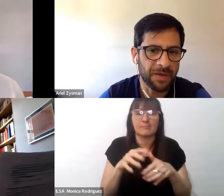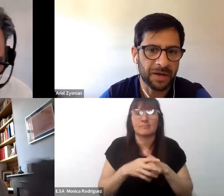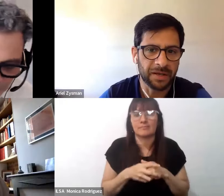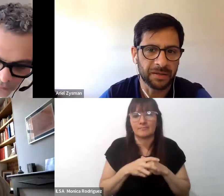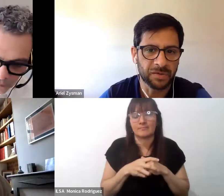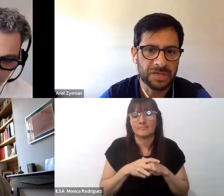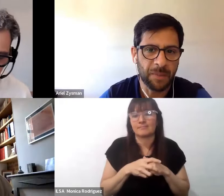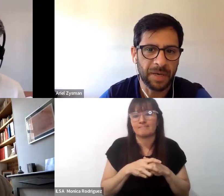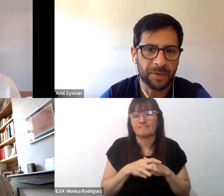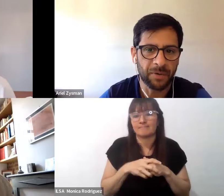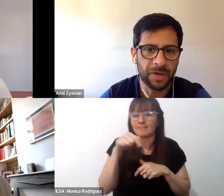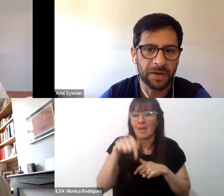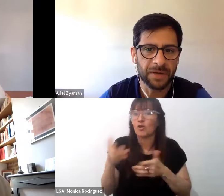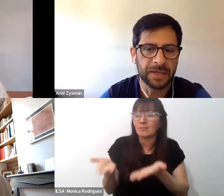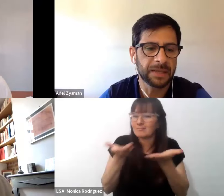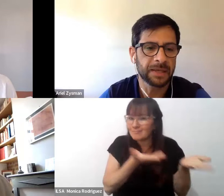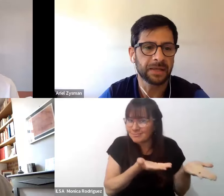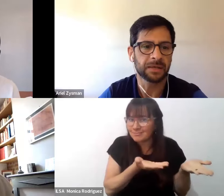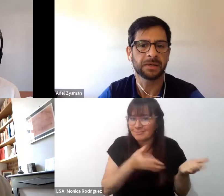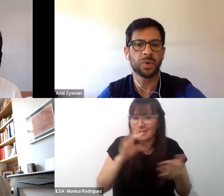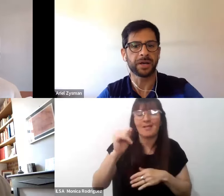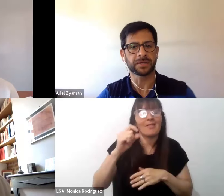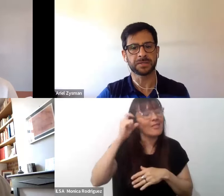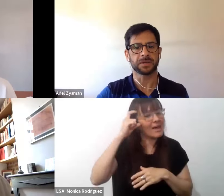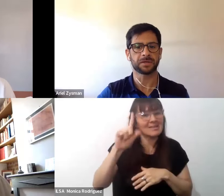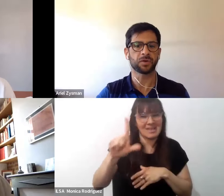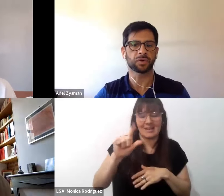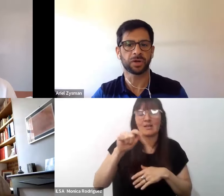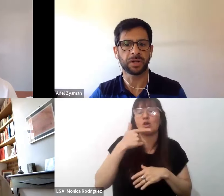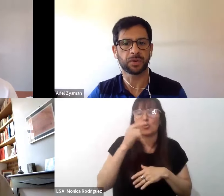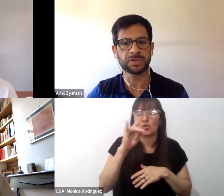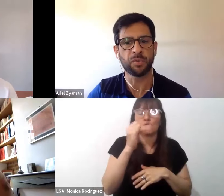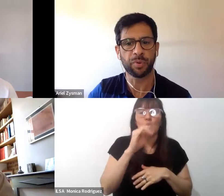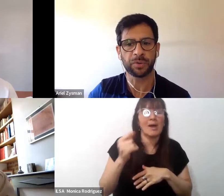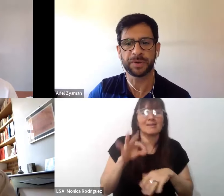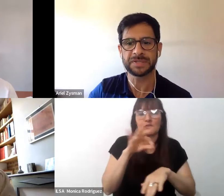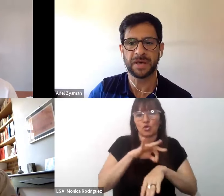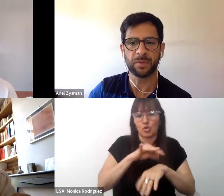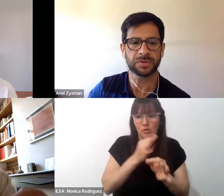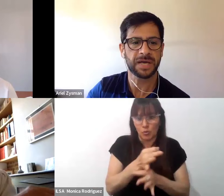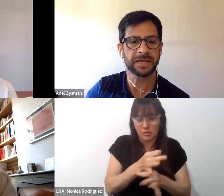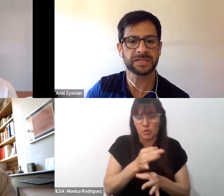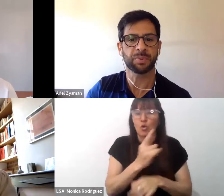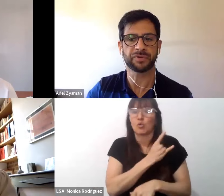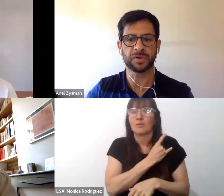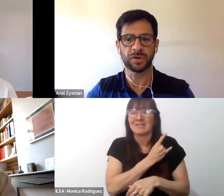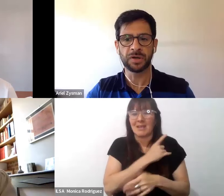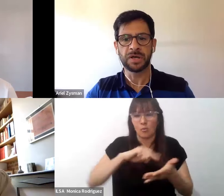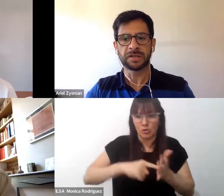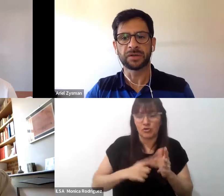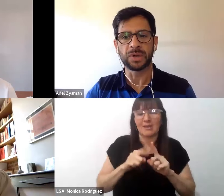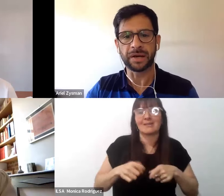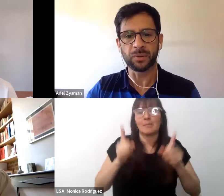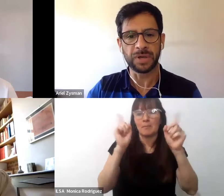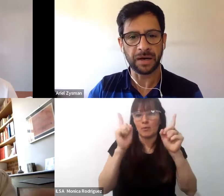vamos a darle entonces la palabra ahora a Daniel, Daniel Suárez, doctor en educación por la Universidad de Buenos Aires y profesor